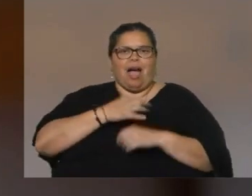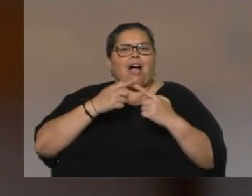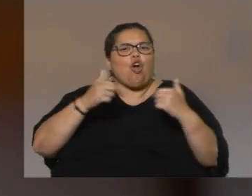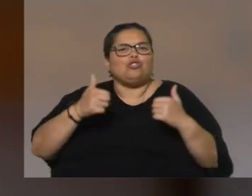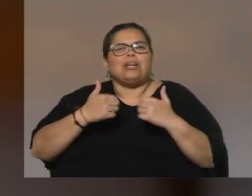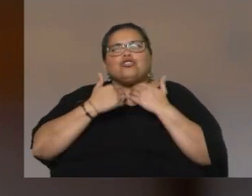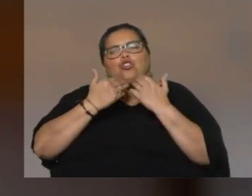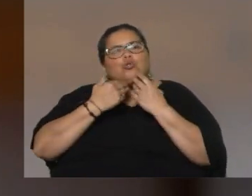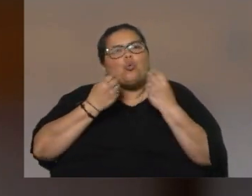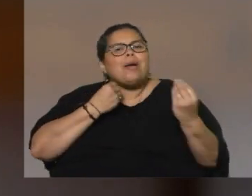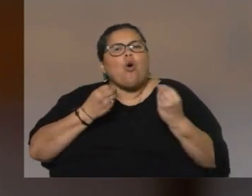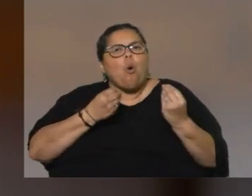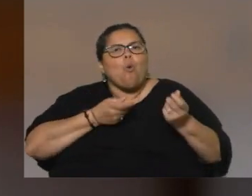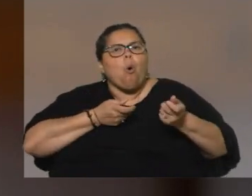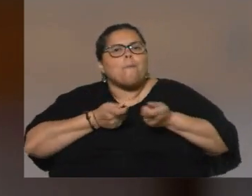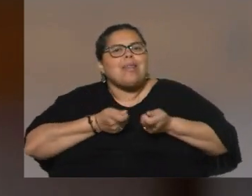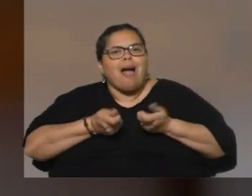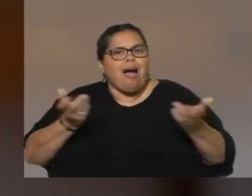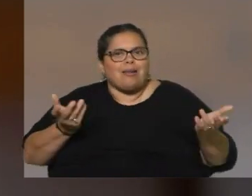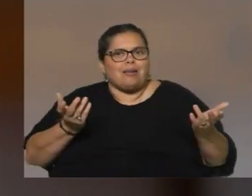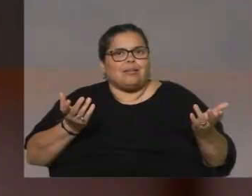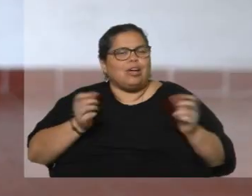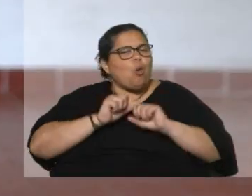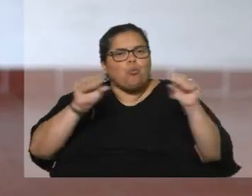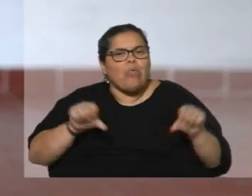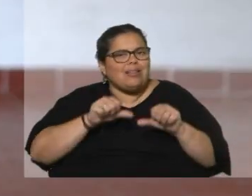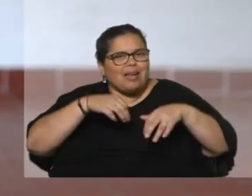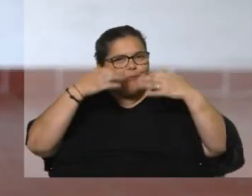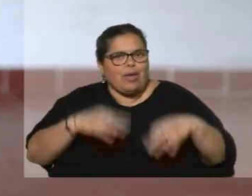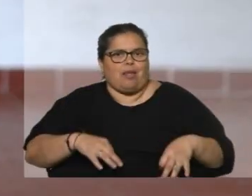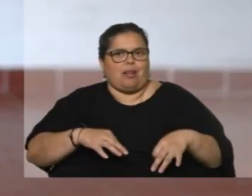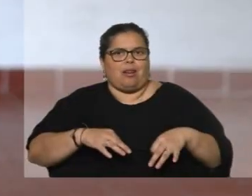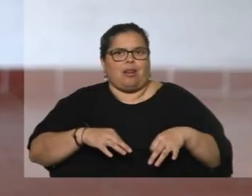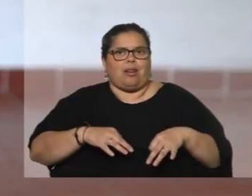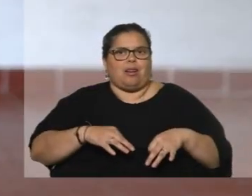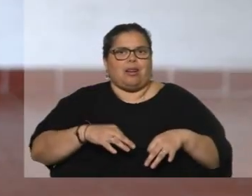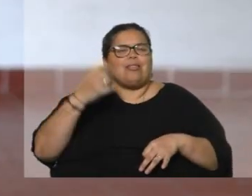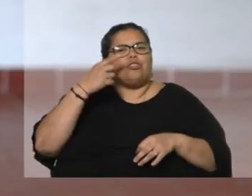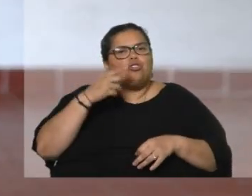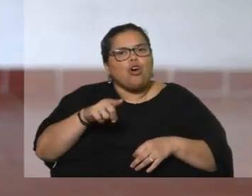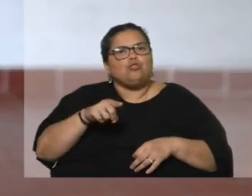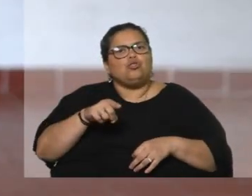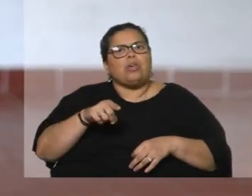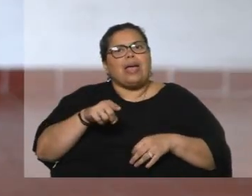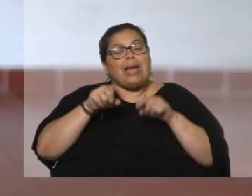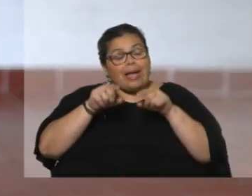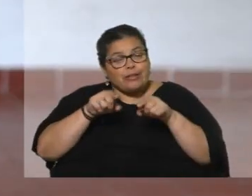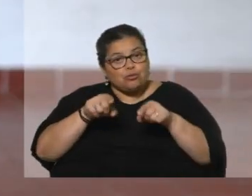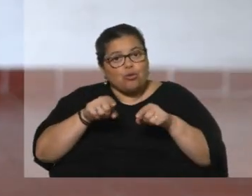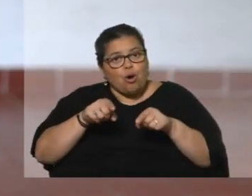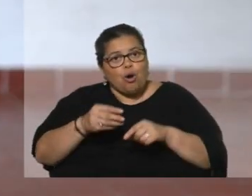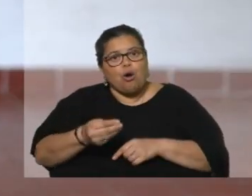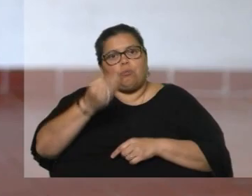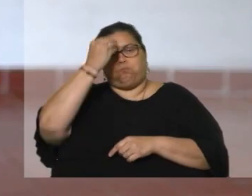no supe procesar. Y eso pegó directamente en el